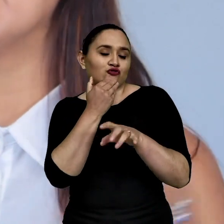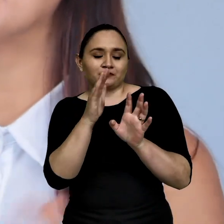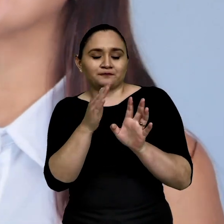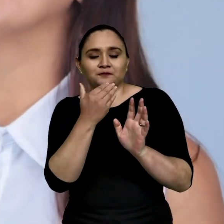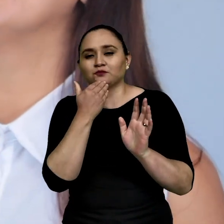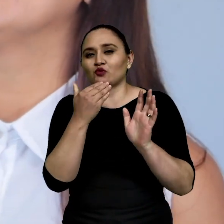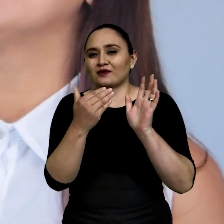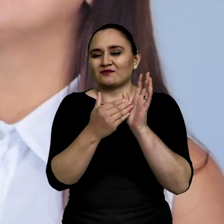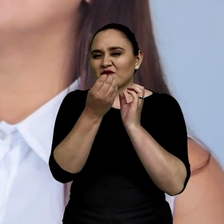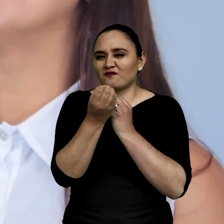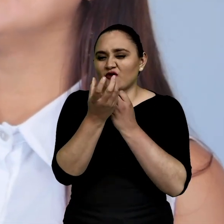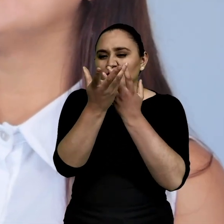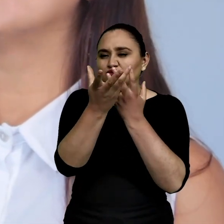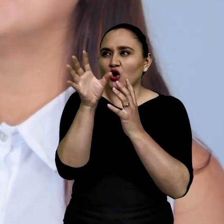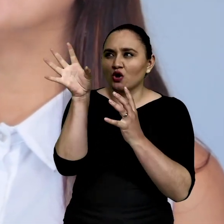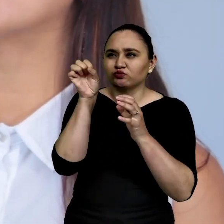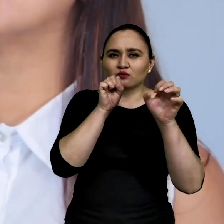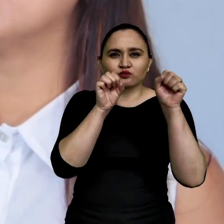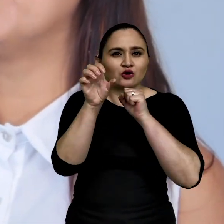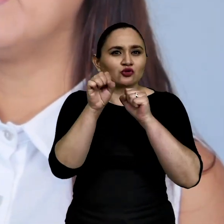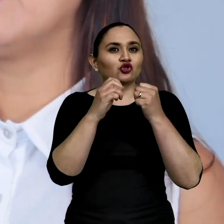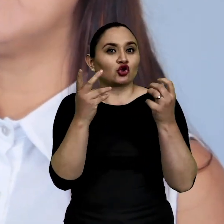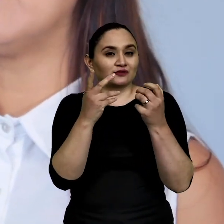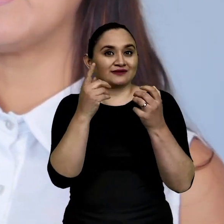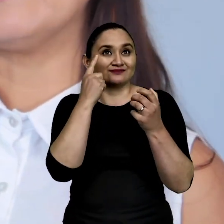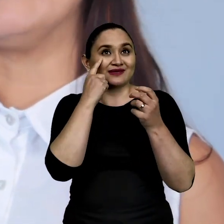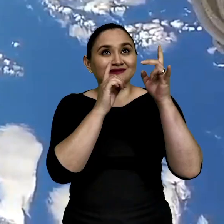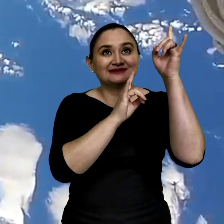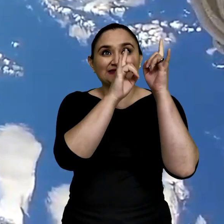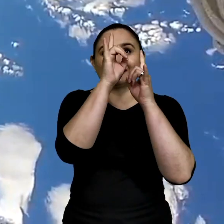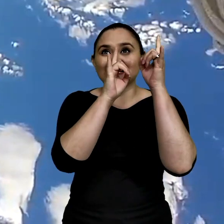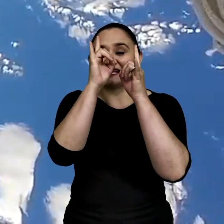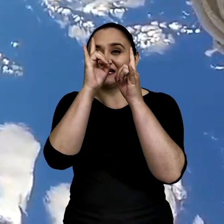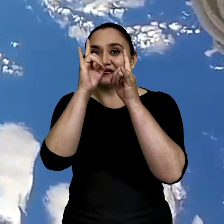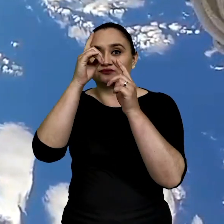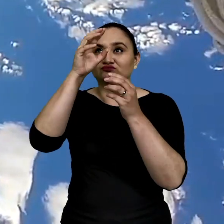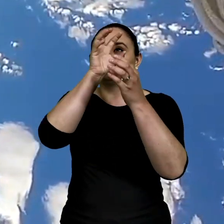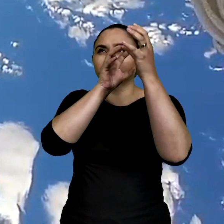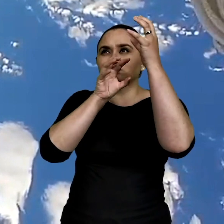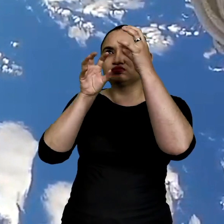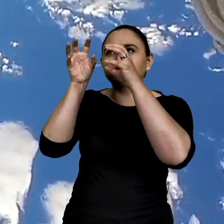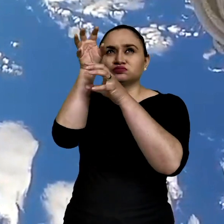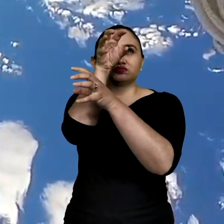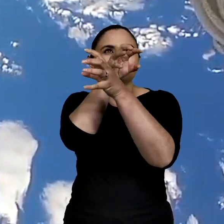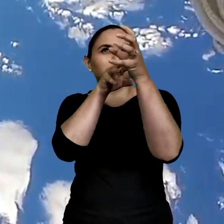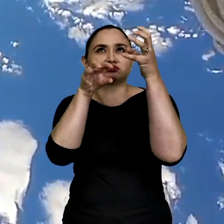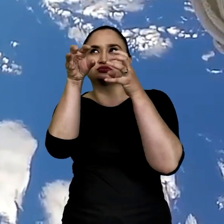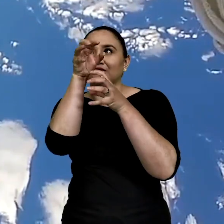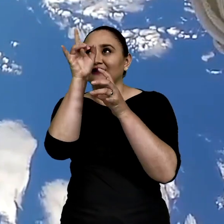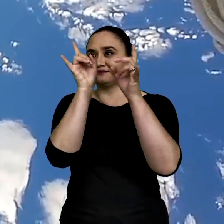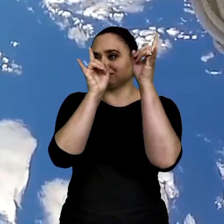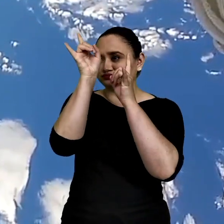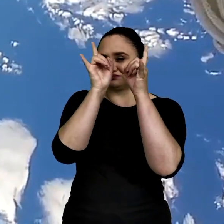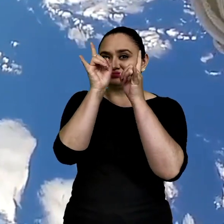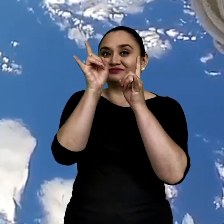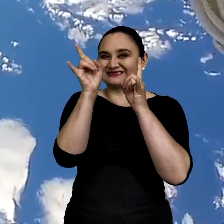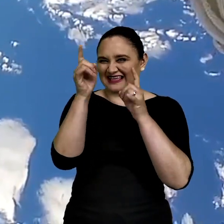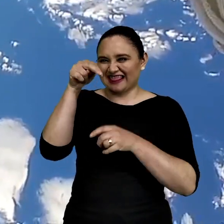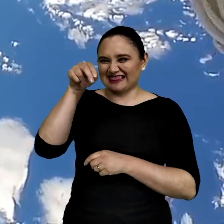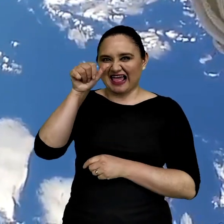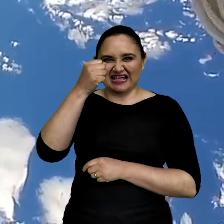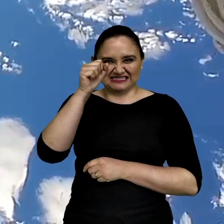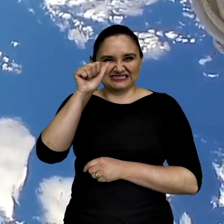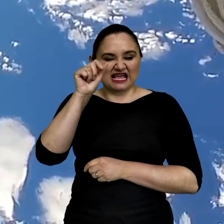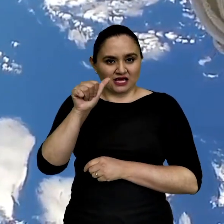alimentadas con los datos que toma satélites, una red de satélites que está monitoreando el planeta. Por ejemplo, los